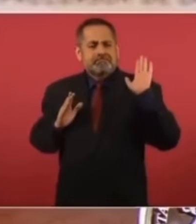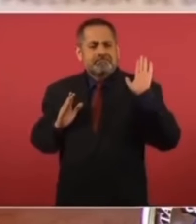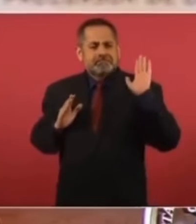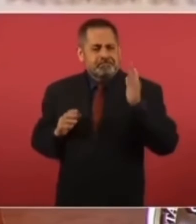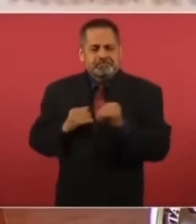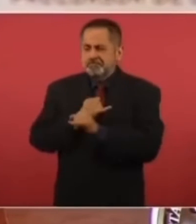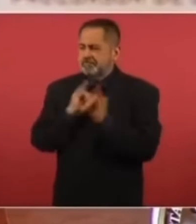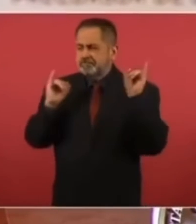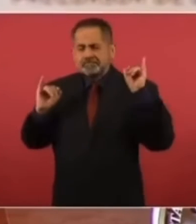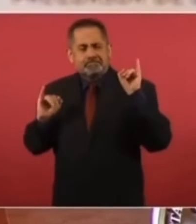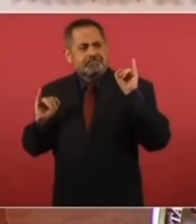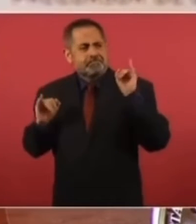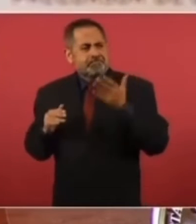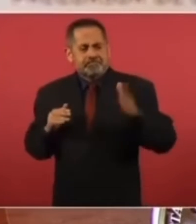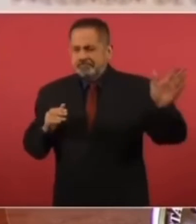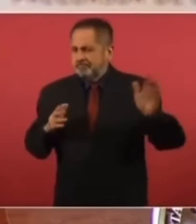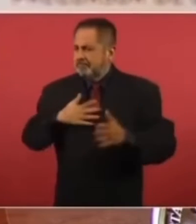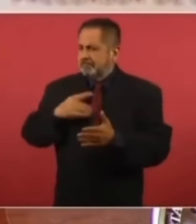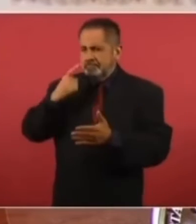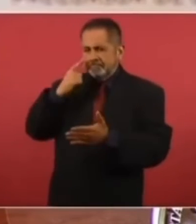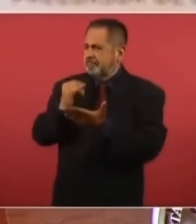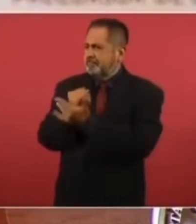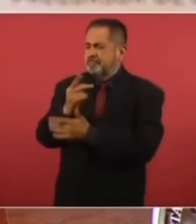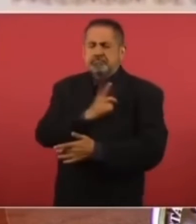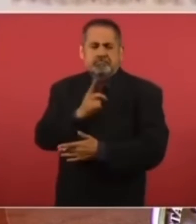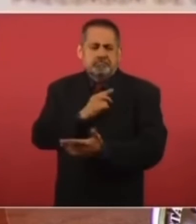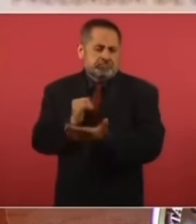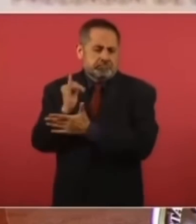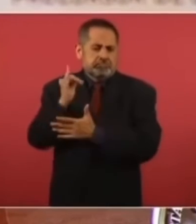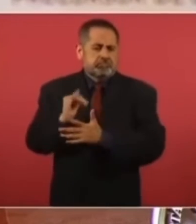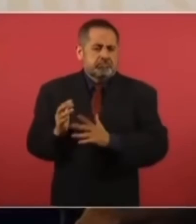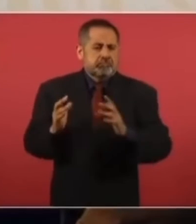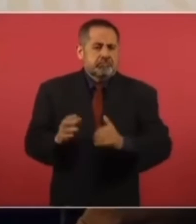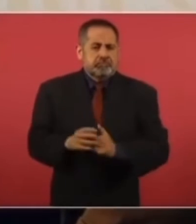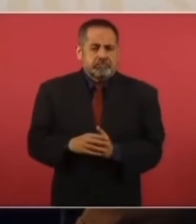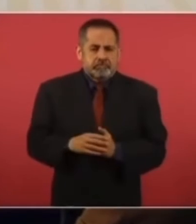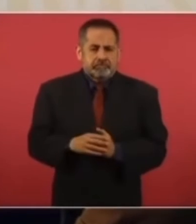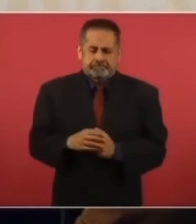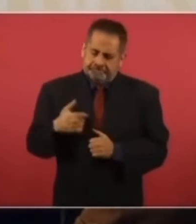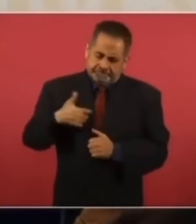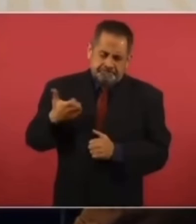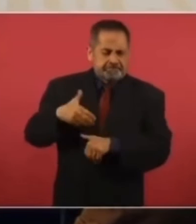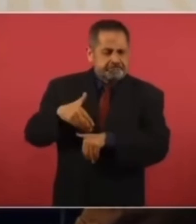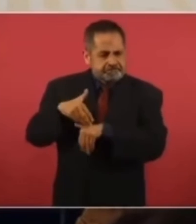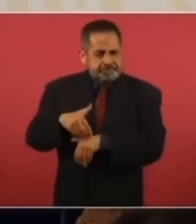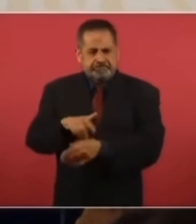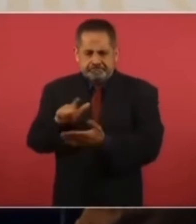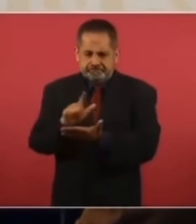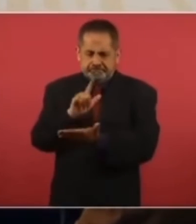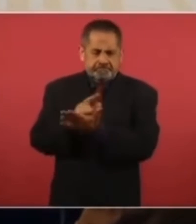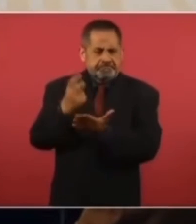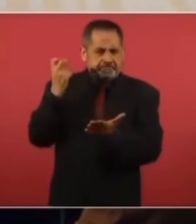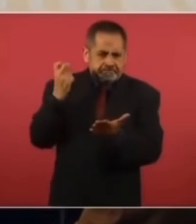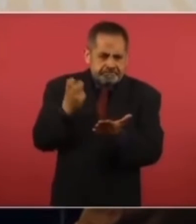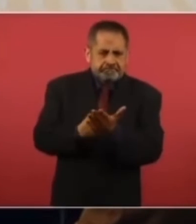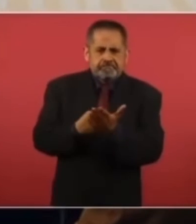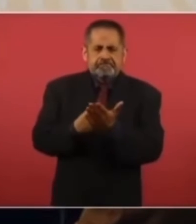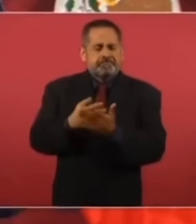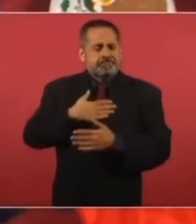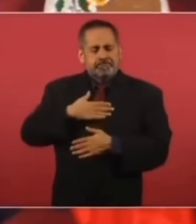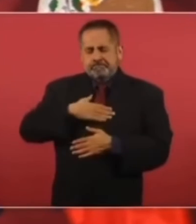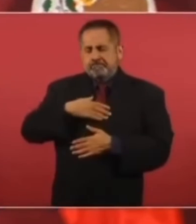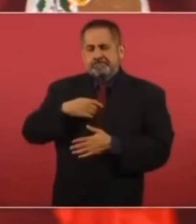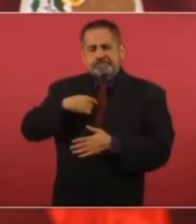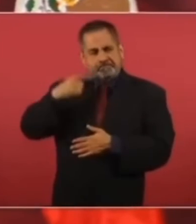y actuamos de conformidad con nuestra